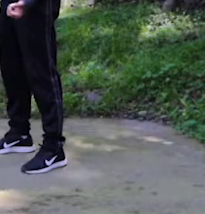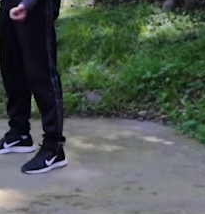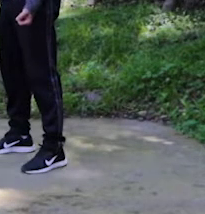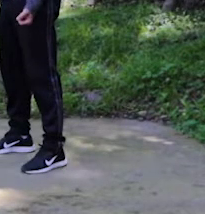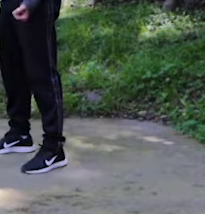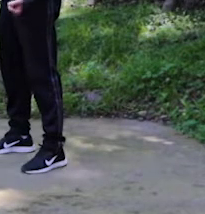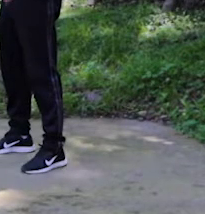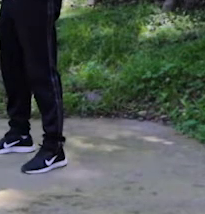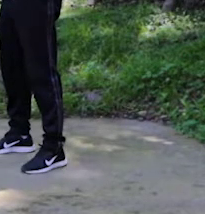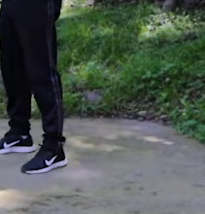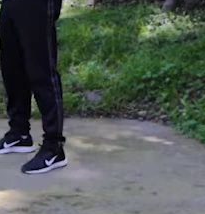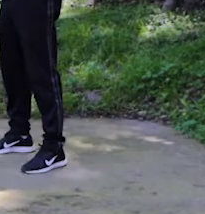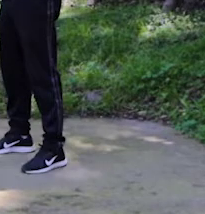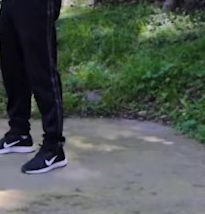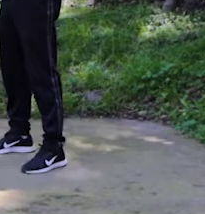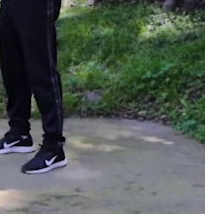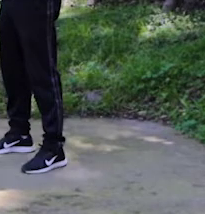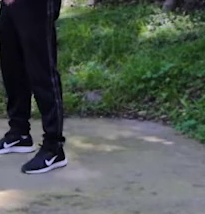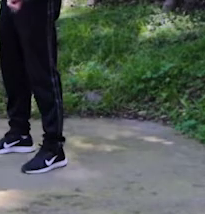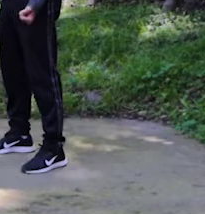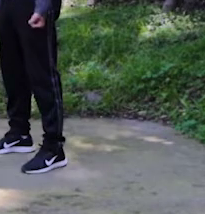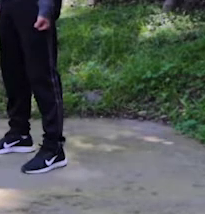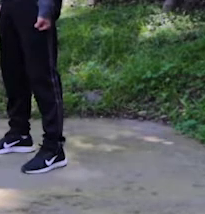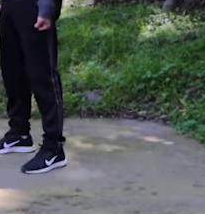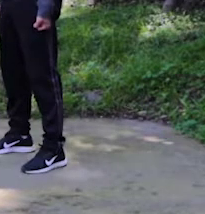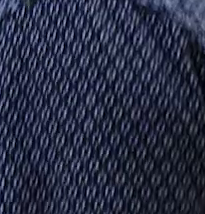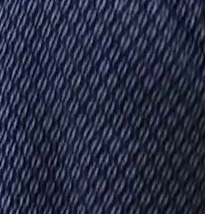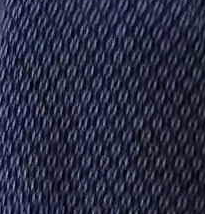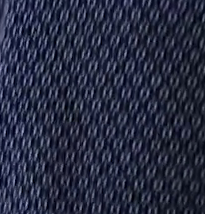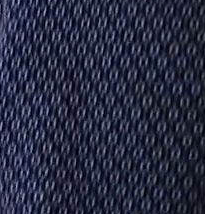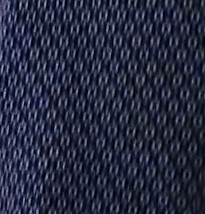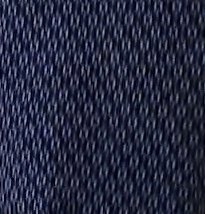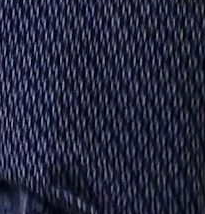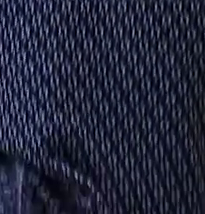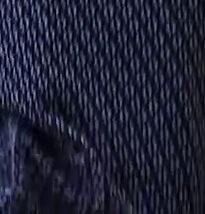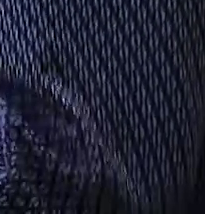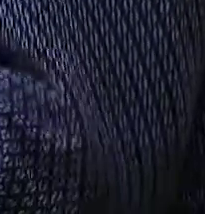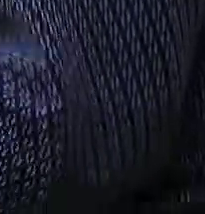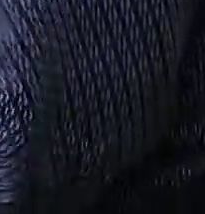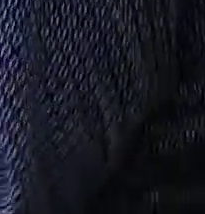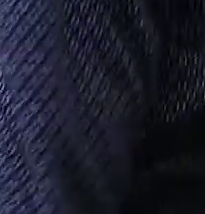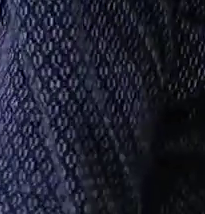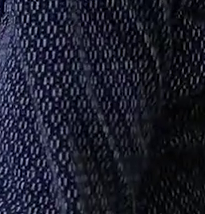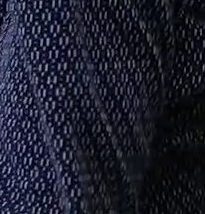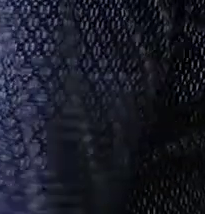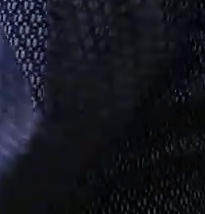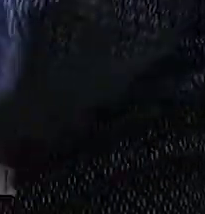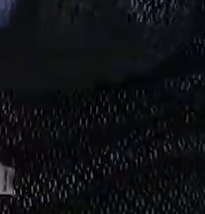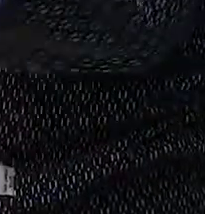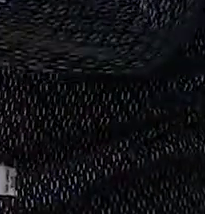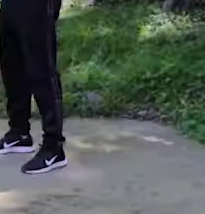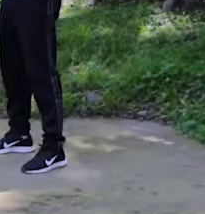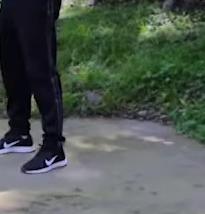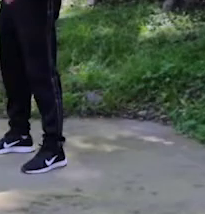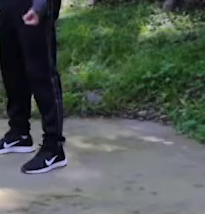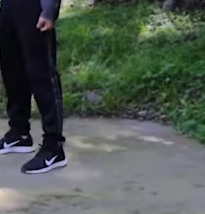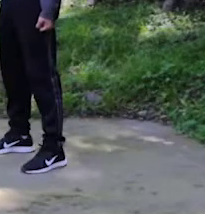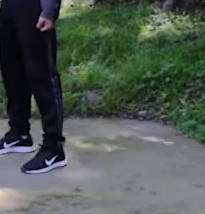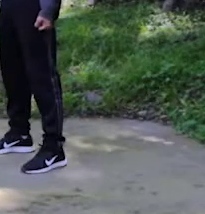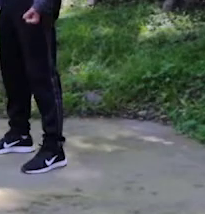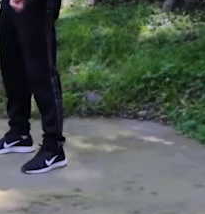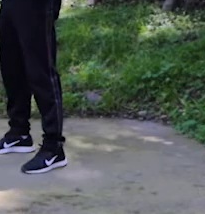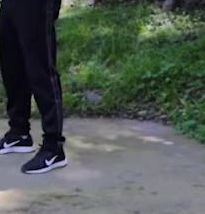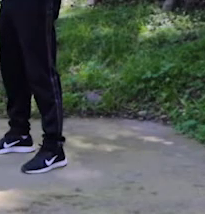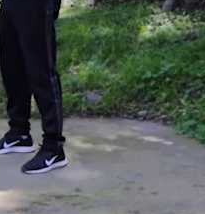nuestro cuerpo y vamos a hacer la flexión a 90 grados. Bajamos, flexionamos, exacto. Muy bien, Jair, así,